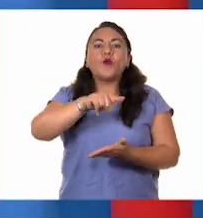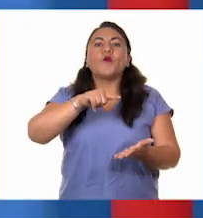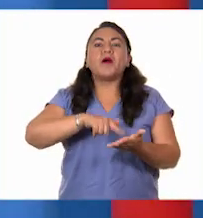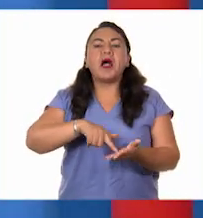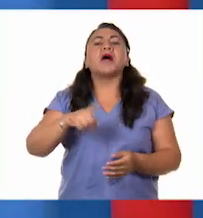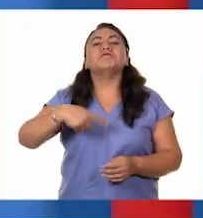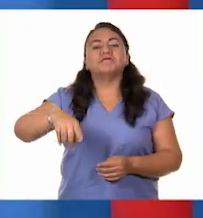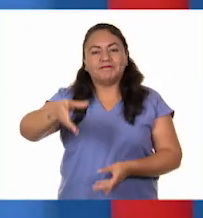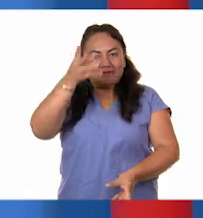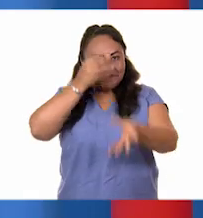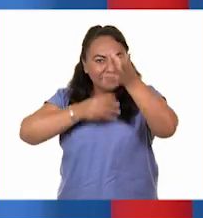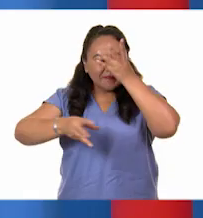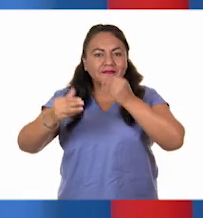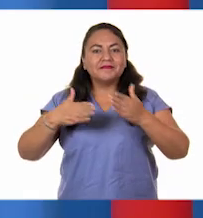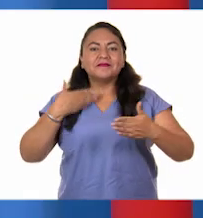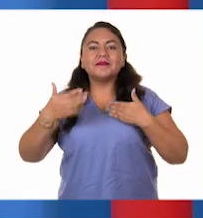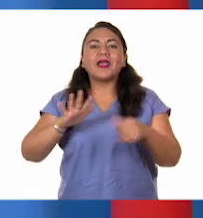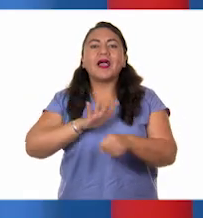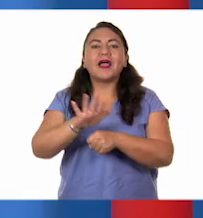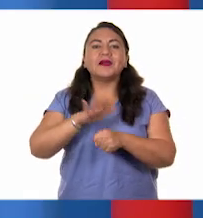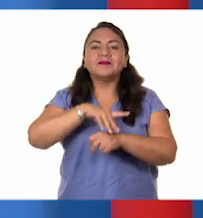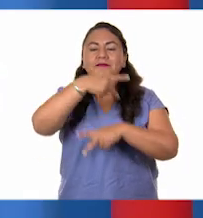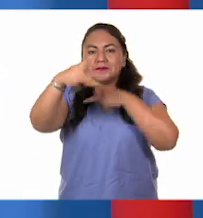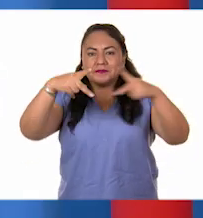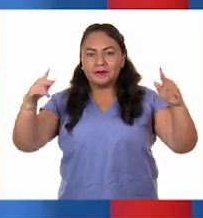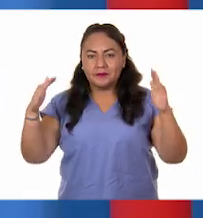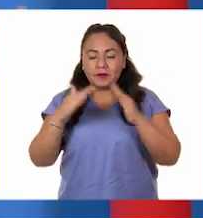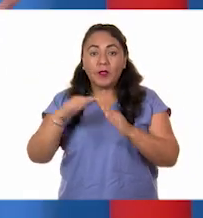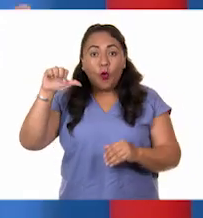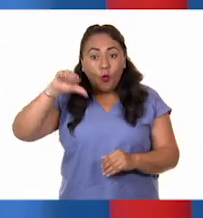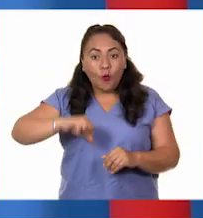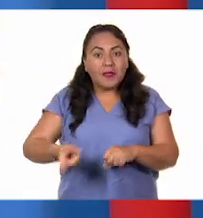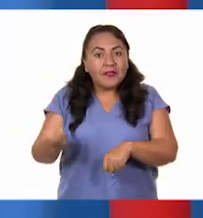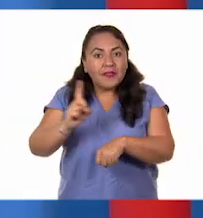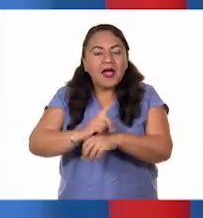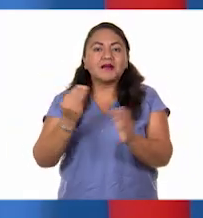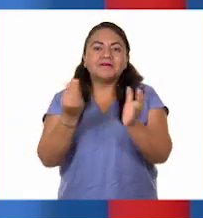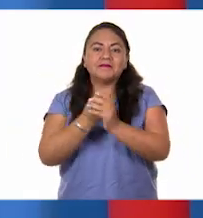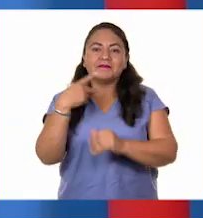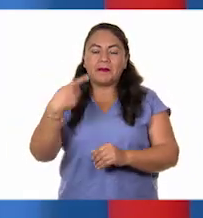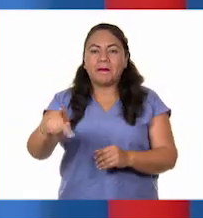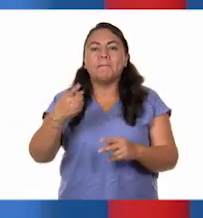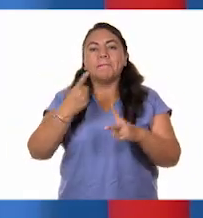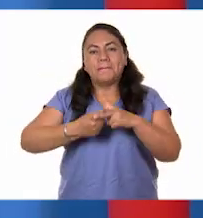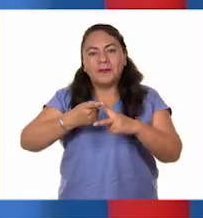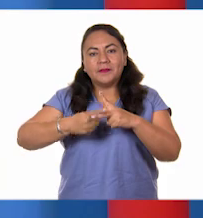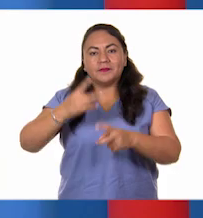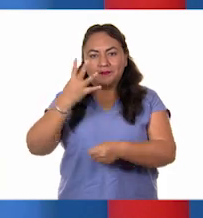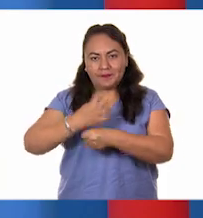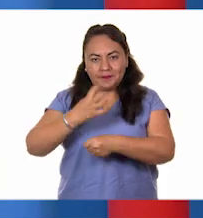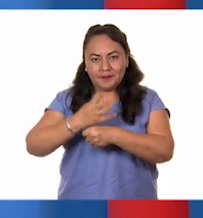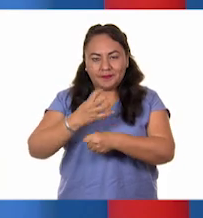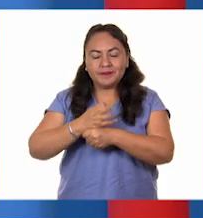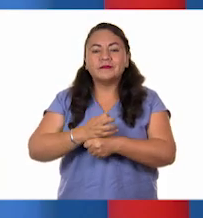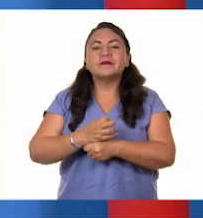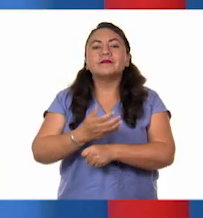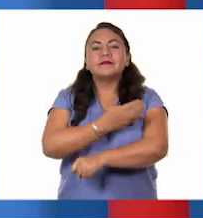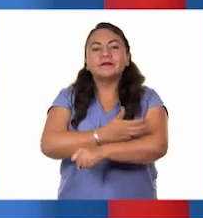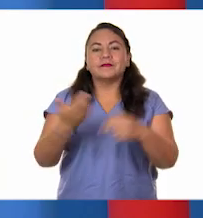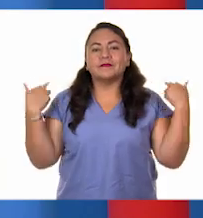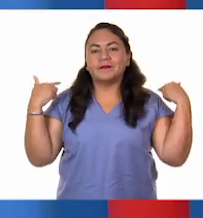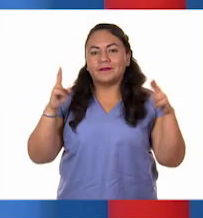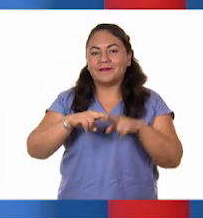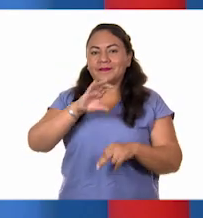vamos a poder aprender y divertirnos desde nuestros hogares. Y el día de hoy estamos en una clase más de matemáticas de cuarto grado y nos acompaña nuestro querido